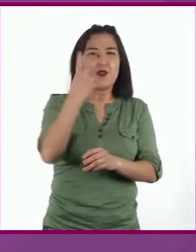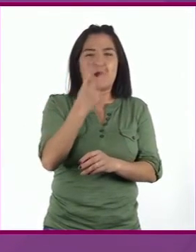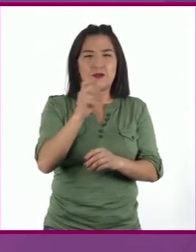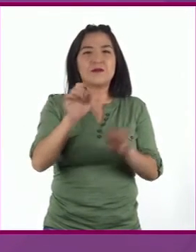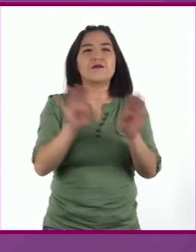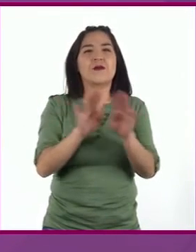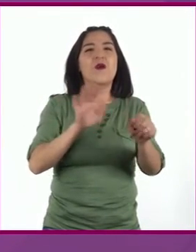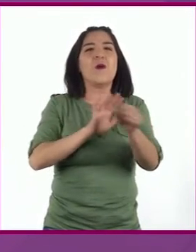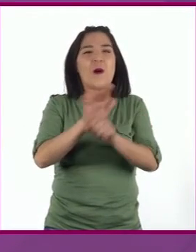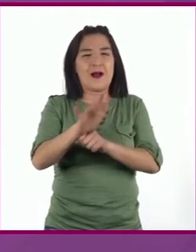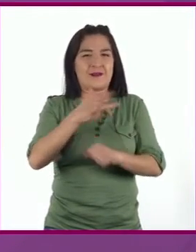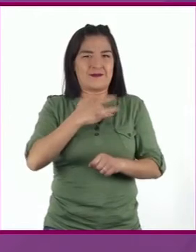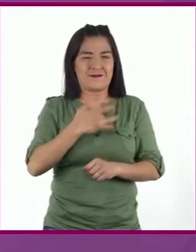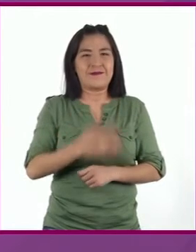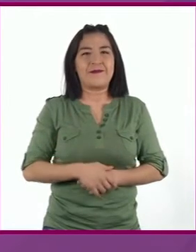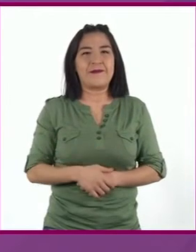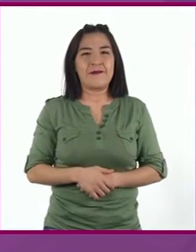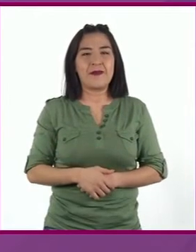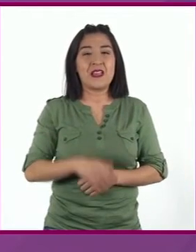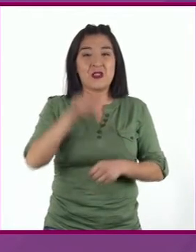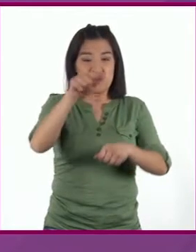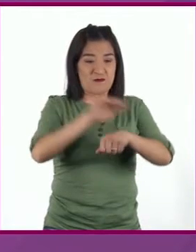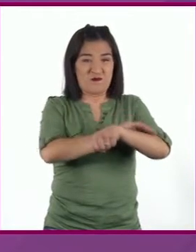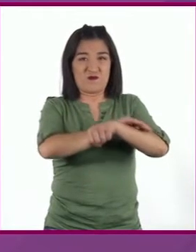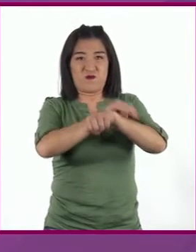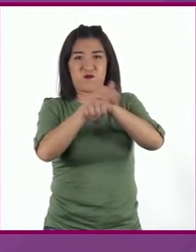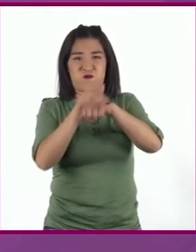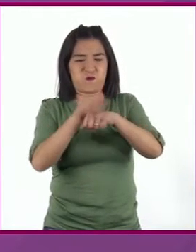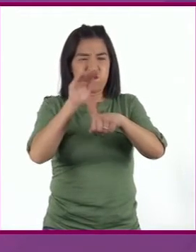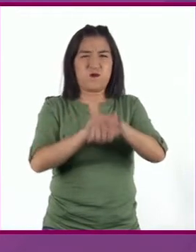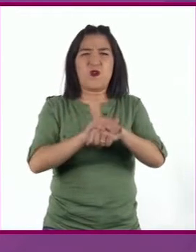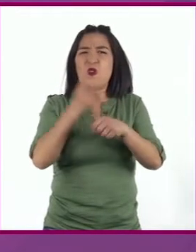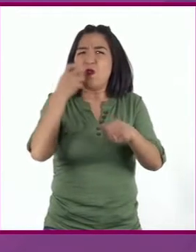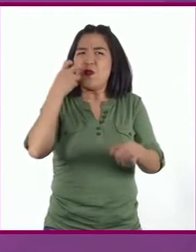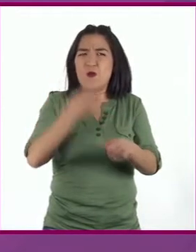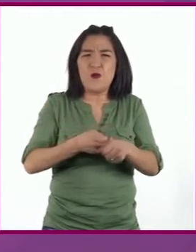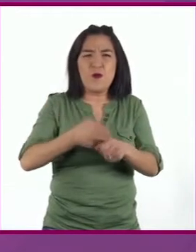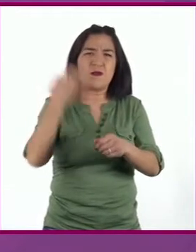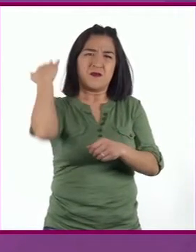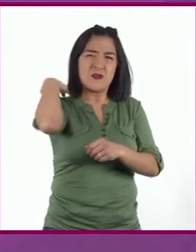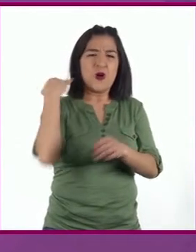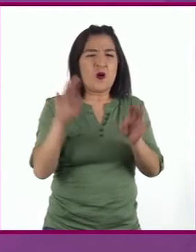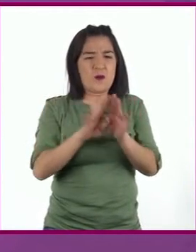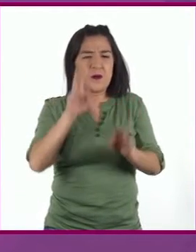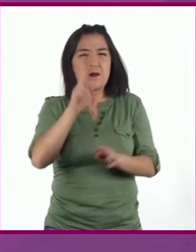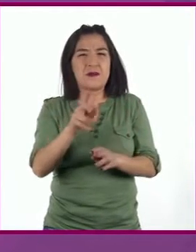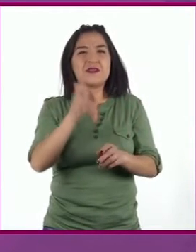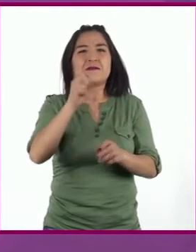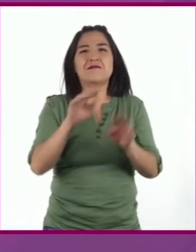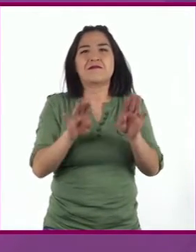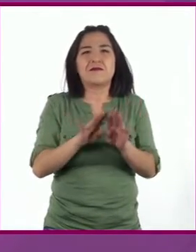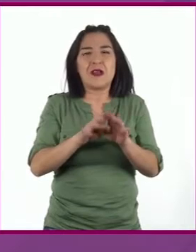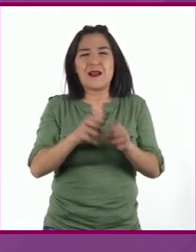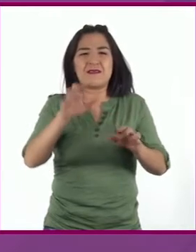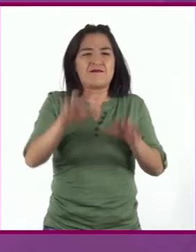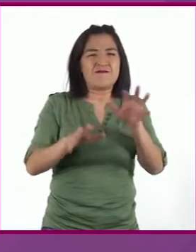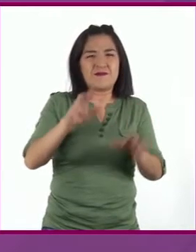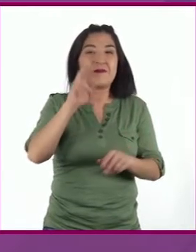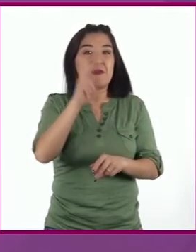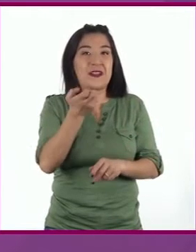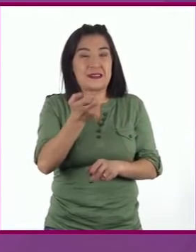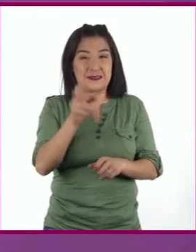la dorsal Con una espalda dura y abombada que sugiere unos élitros En los